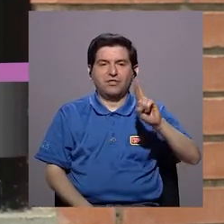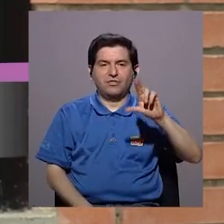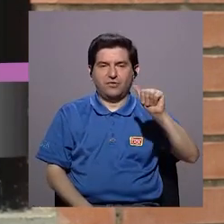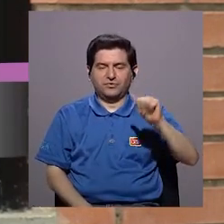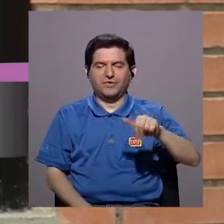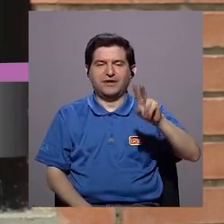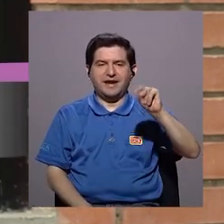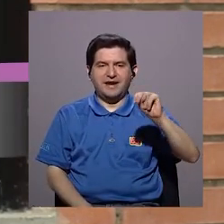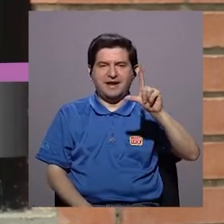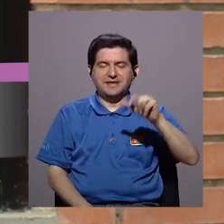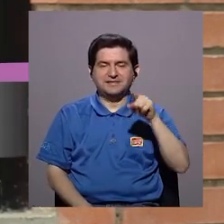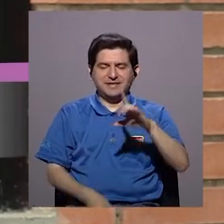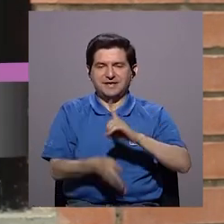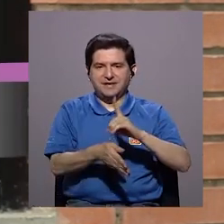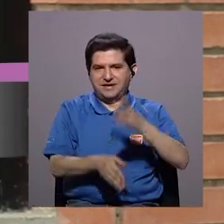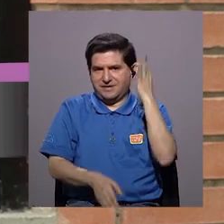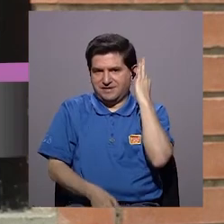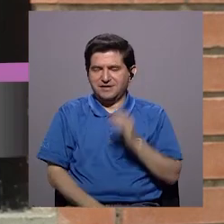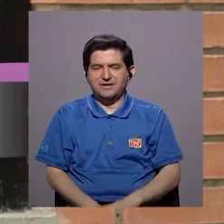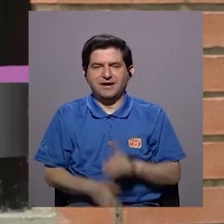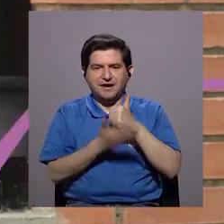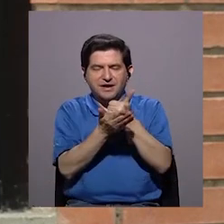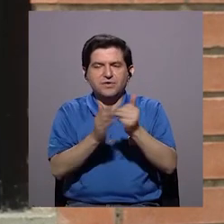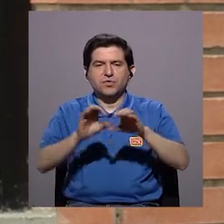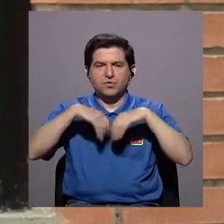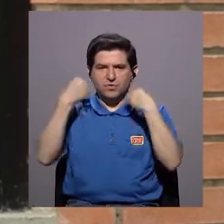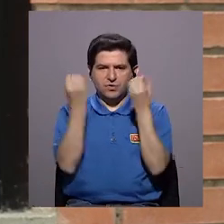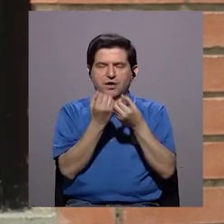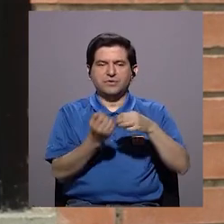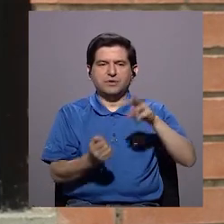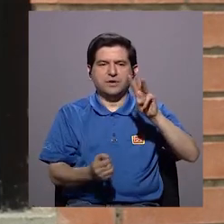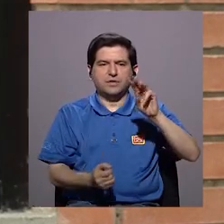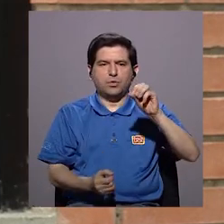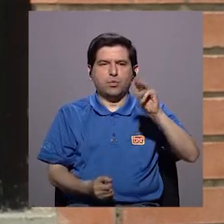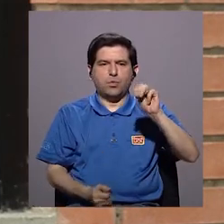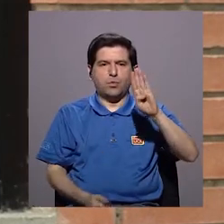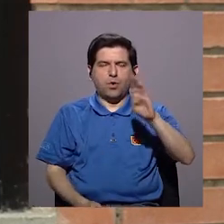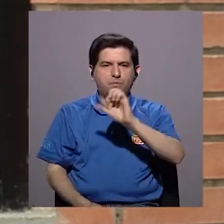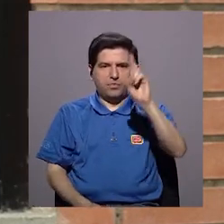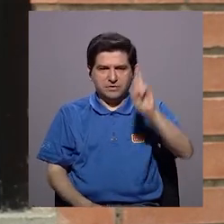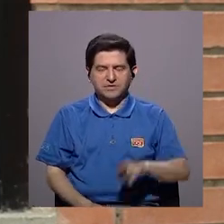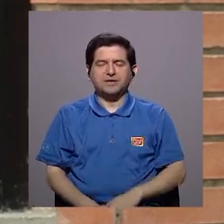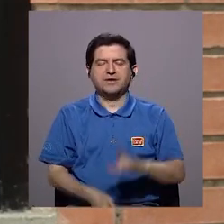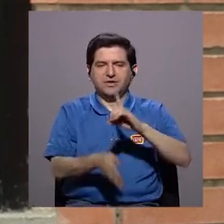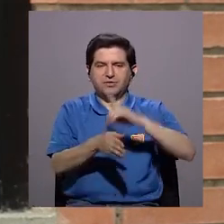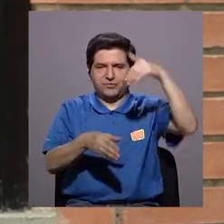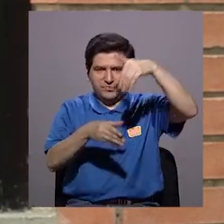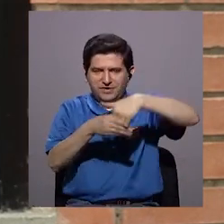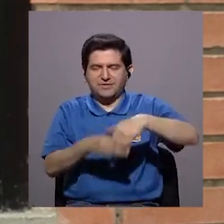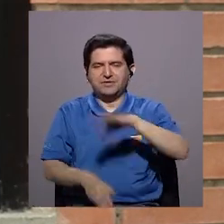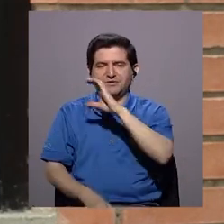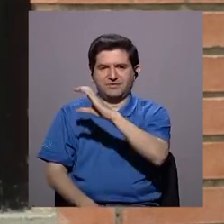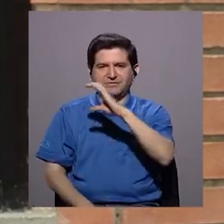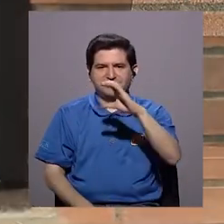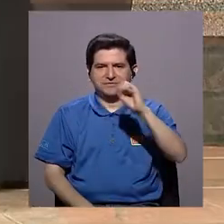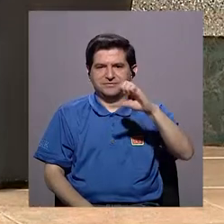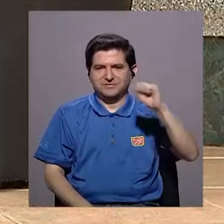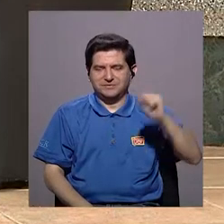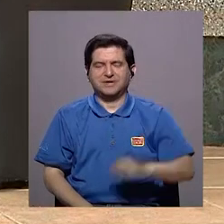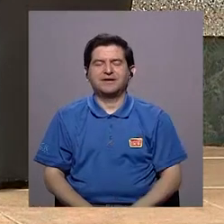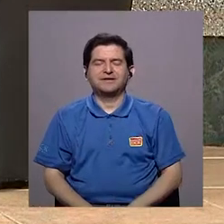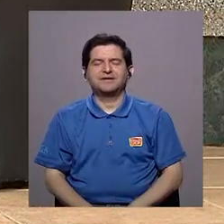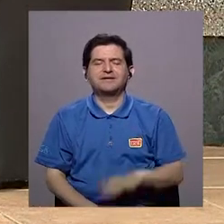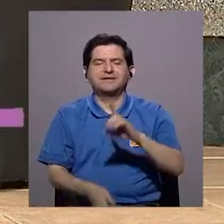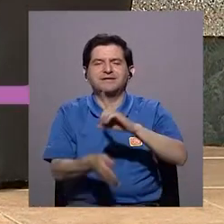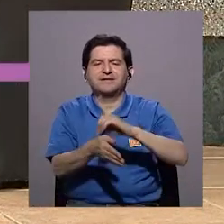doctora Nancy Larios, ella es ginecóloga, colaboradora de la organización WUM Costa Rica, y además médico de la Caja Costalvicense del Seguro